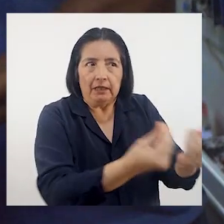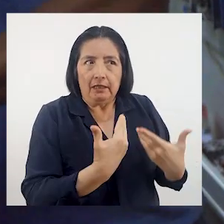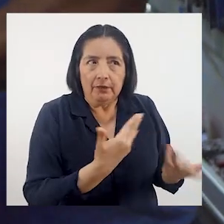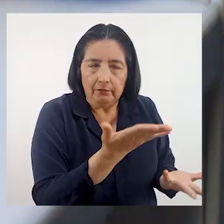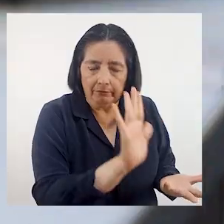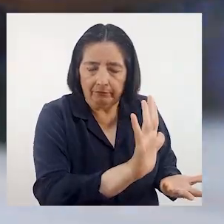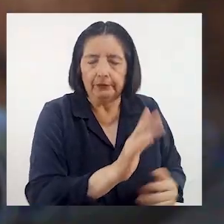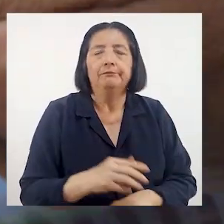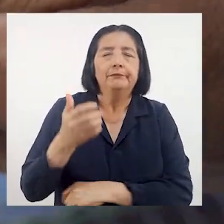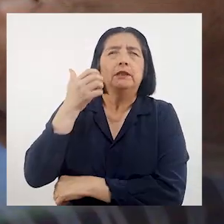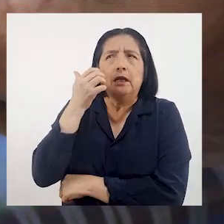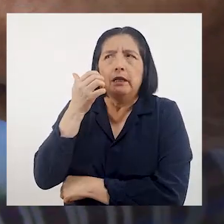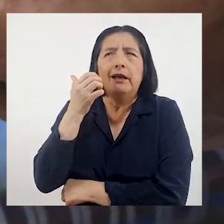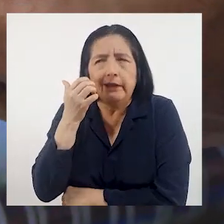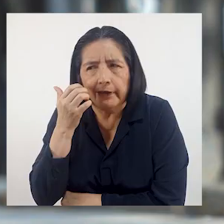proveedor, ¿sí?